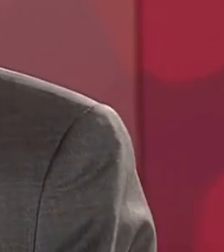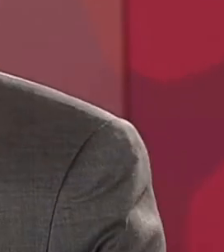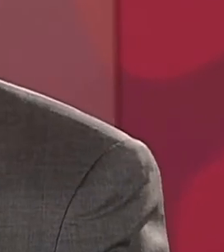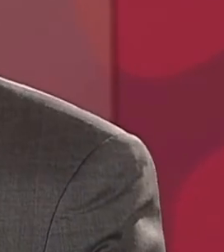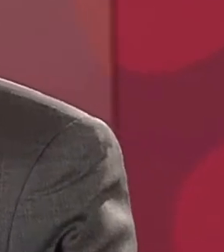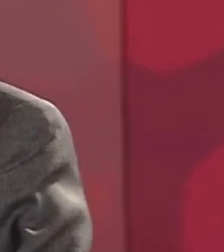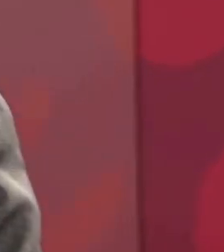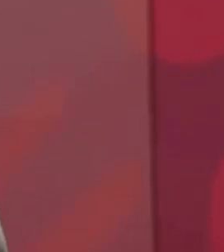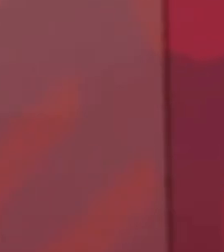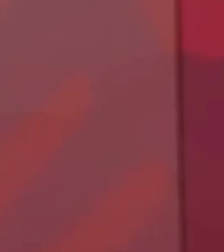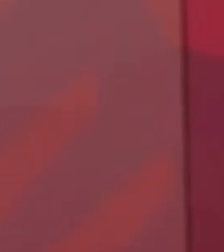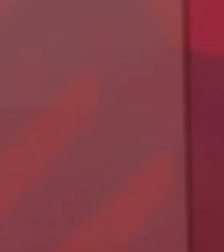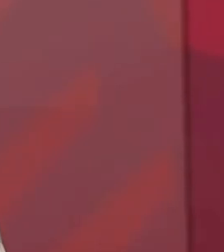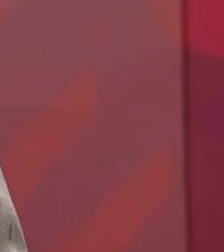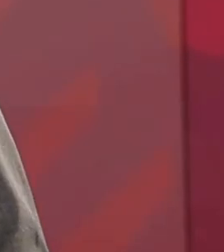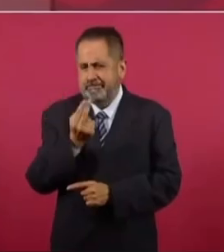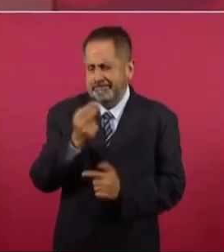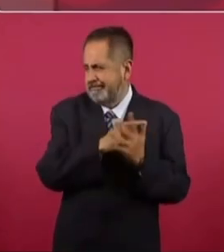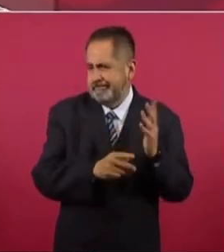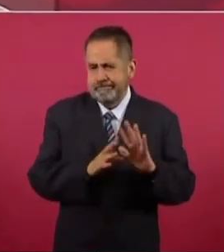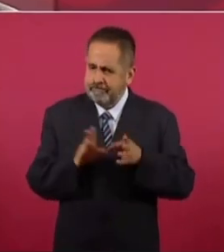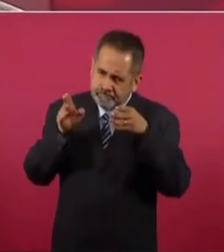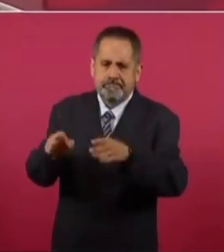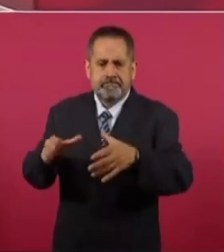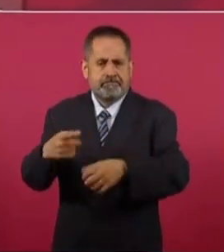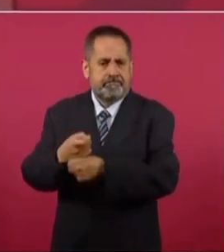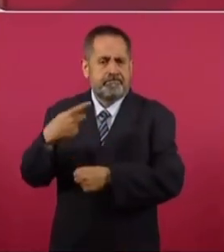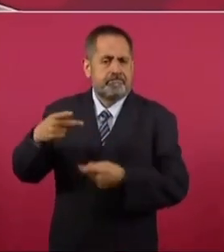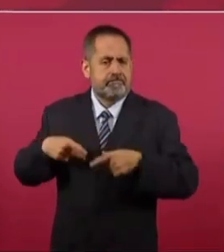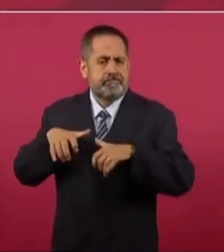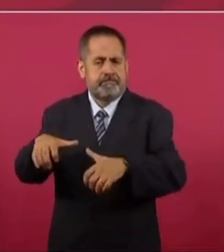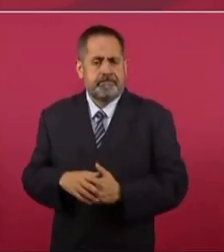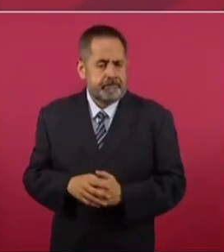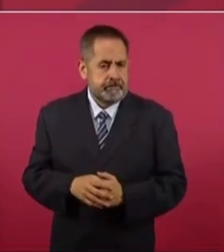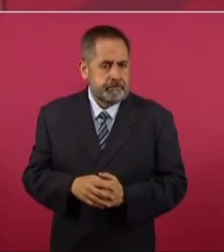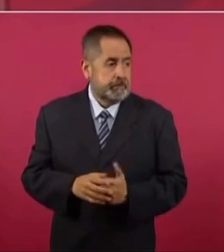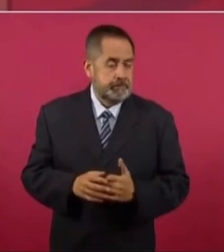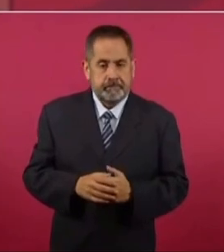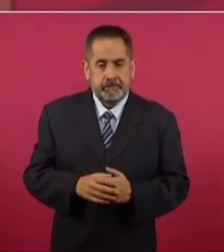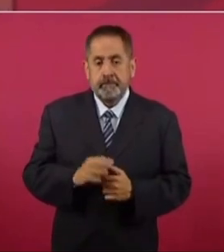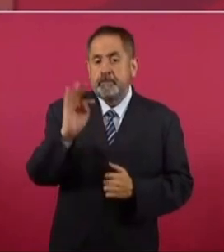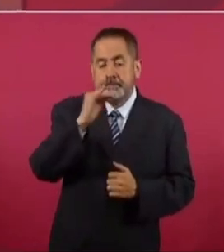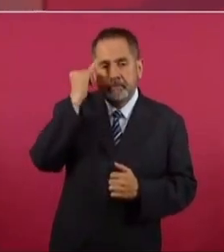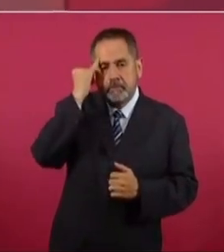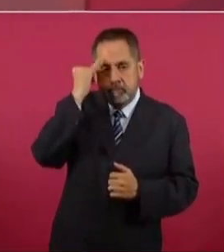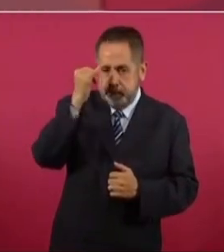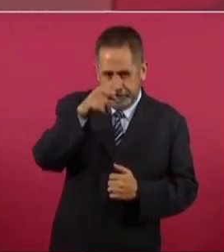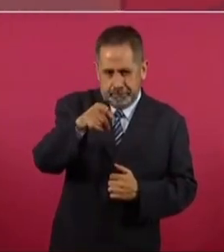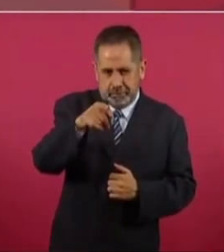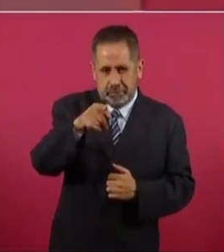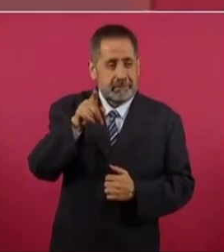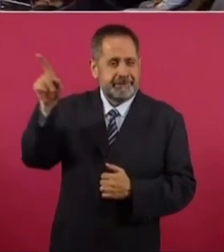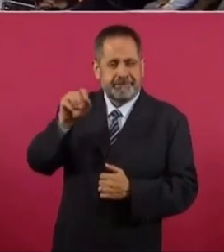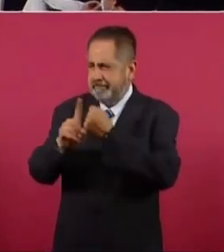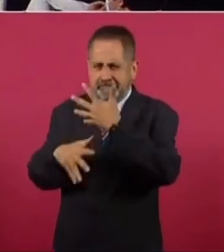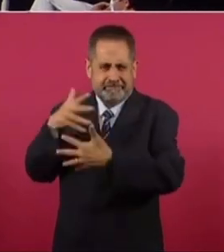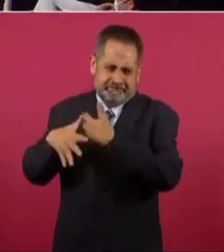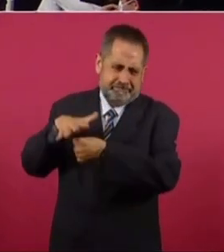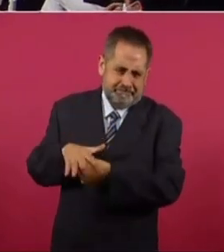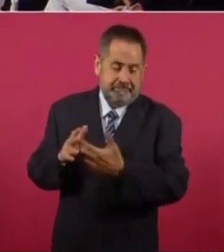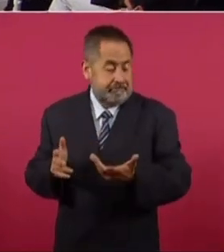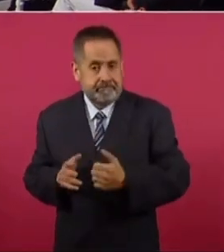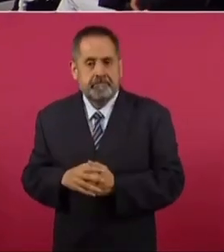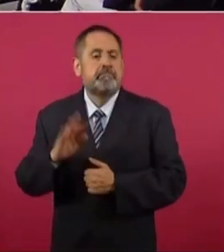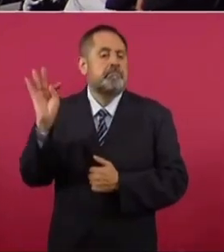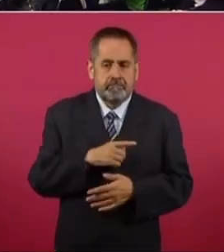Aquí se trata de tomar en cuenta la necesidad de los pueblos. Imagínense si hay represalias en Asia y se